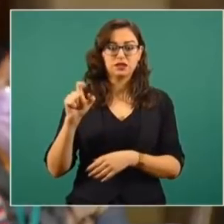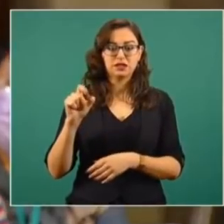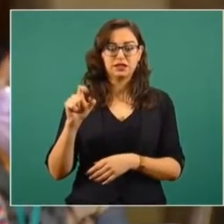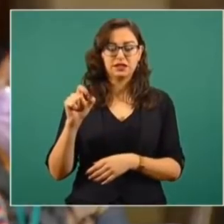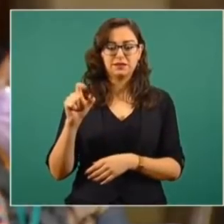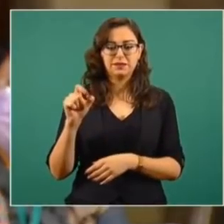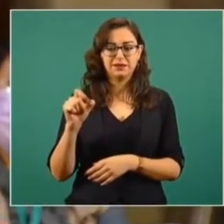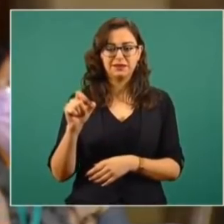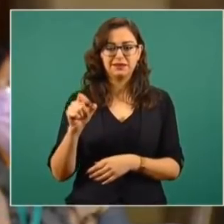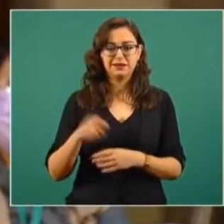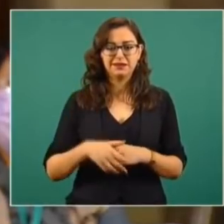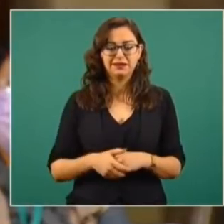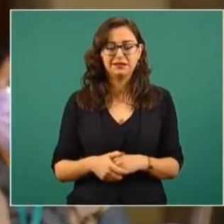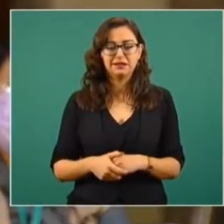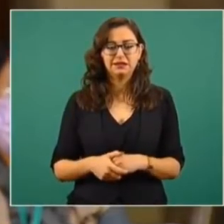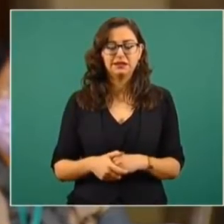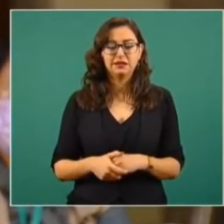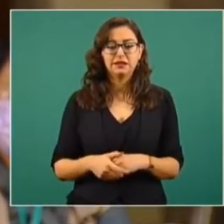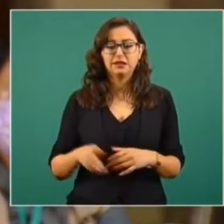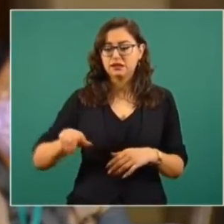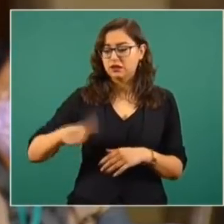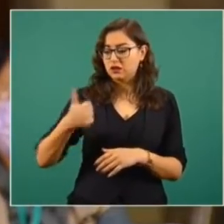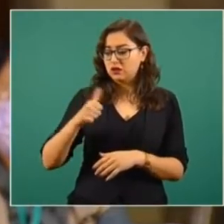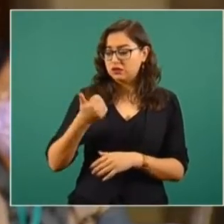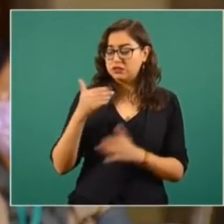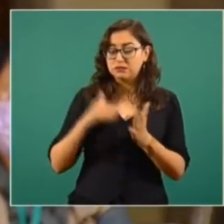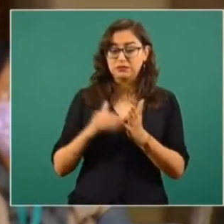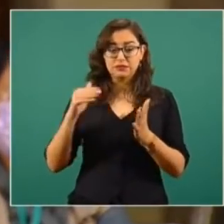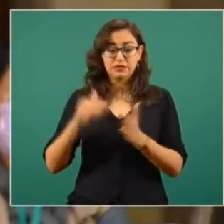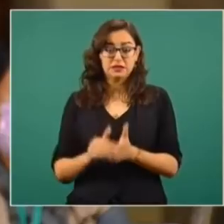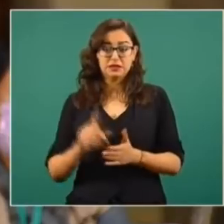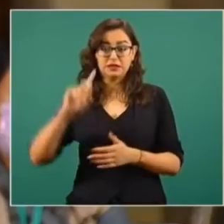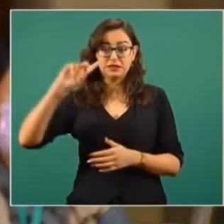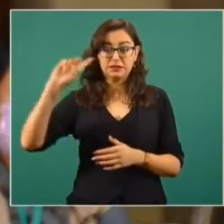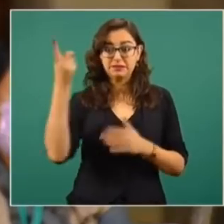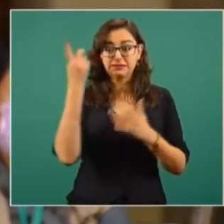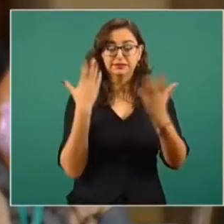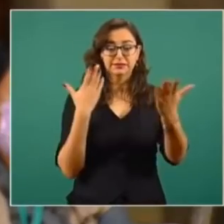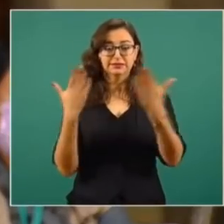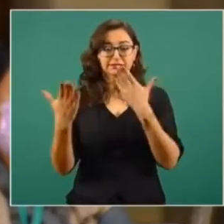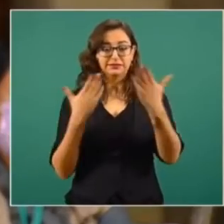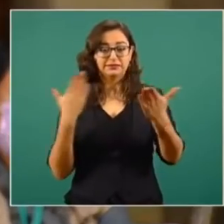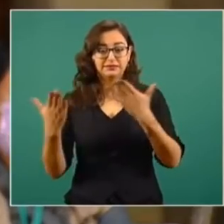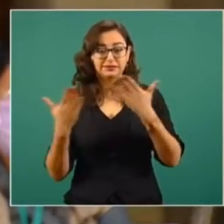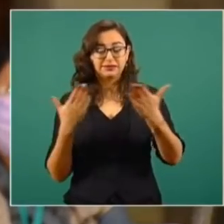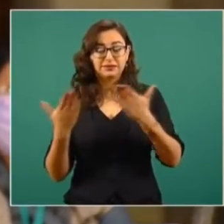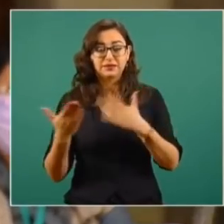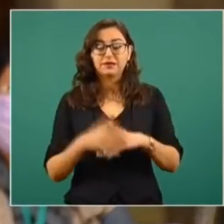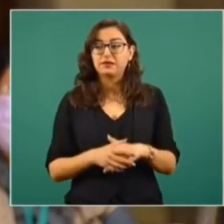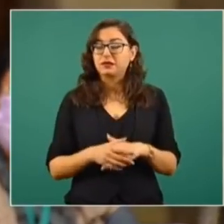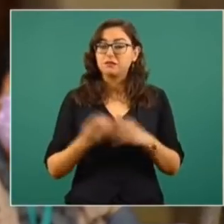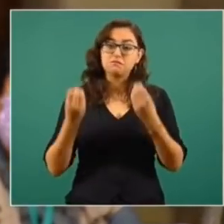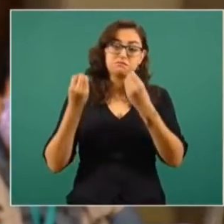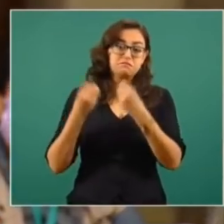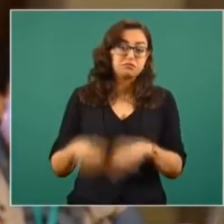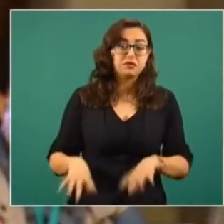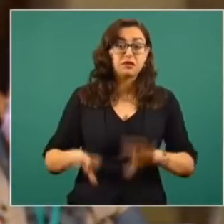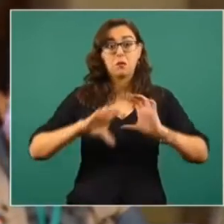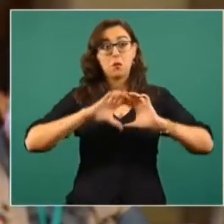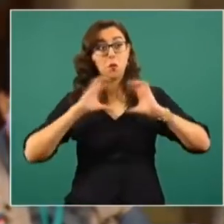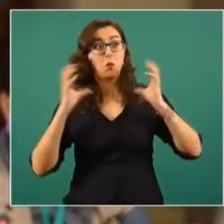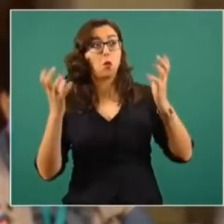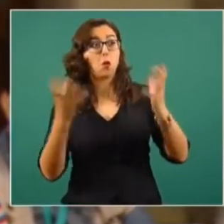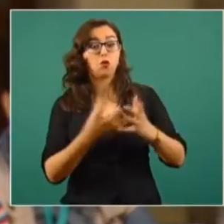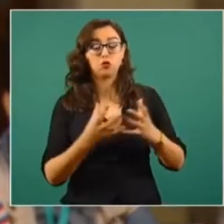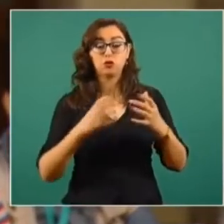millones de dólares que se esperaba captar el sector. Ante el confinamiento en todo el mundo por el COVID-19,